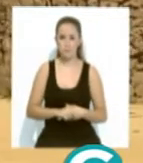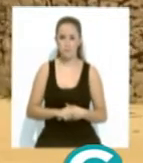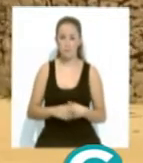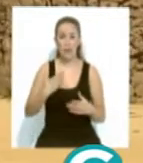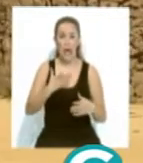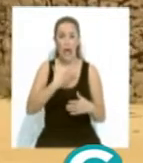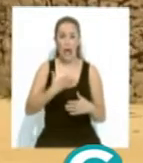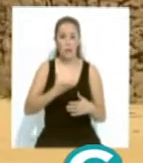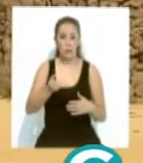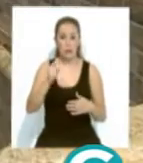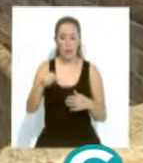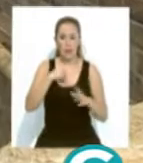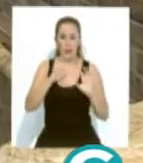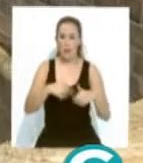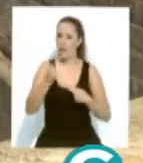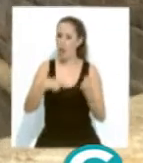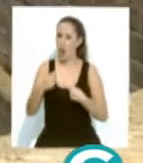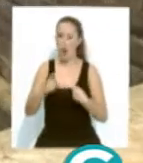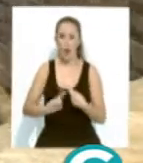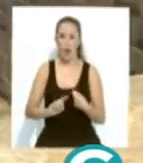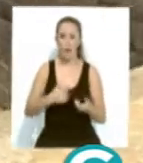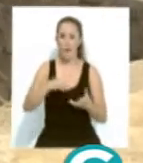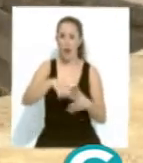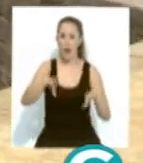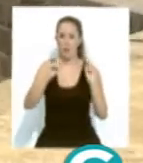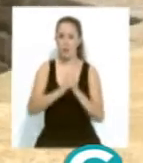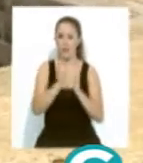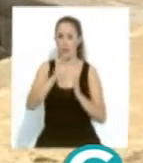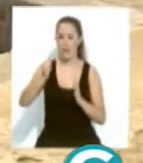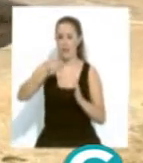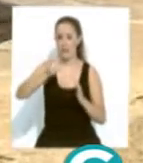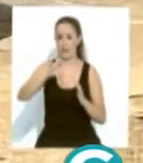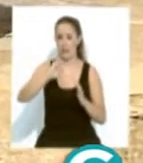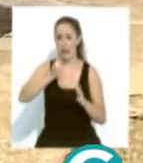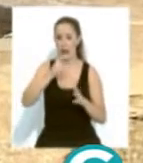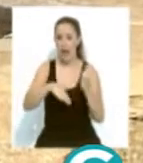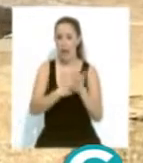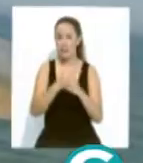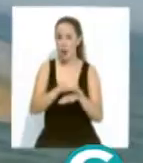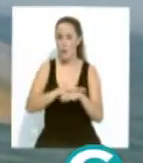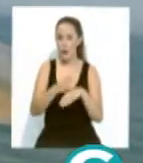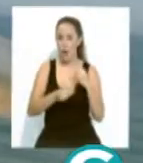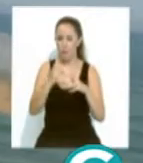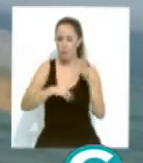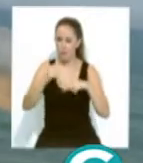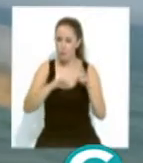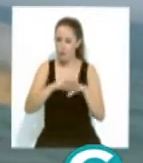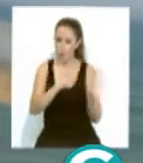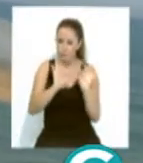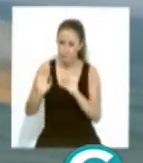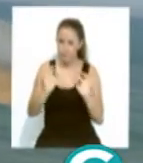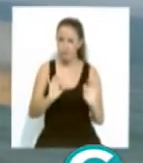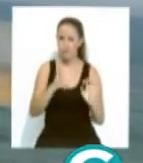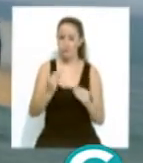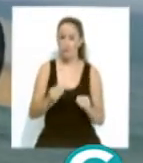El Ayuntamiento de Cádiz no negociará la cesión del Castillo de San Sebastián hasta que el Gobierno realice obras para dejarlo en perfecto estado. Cabe